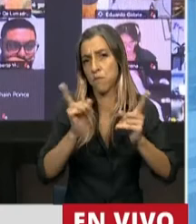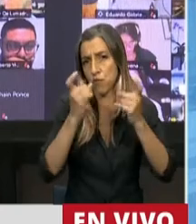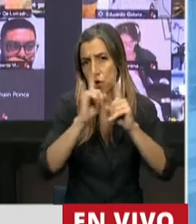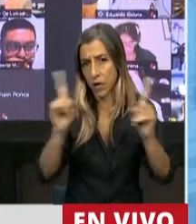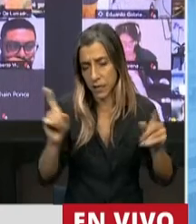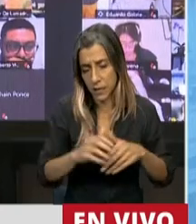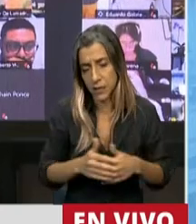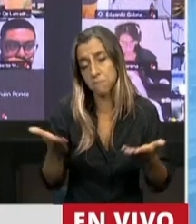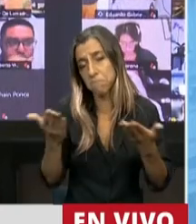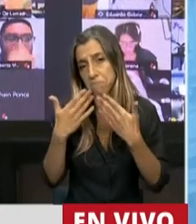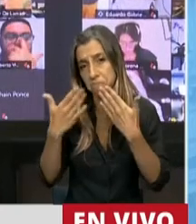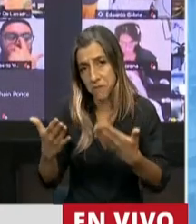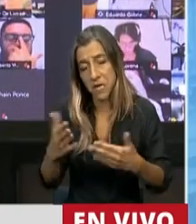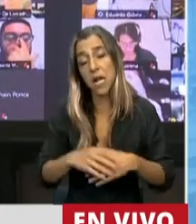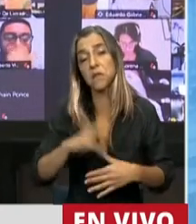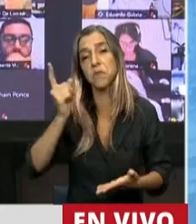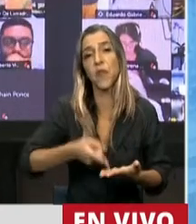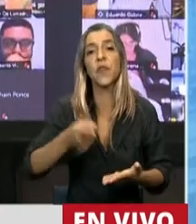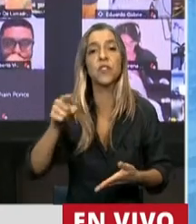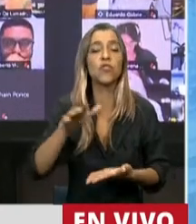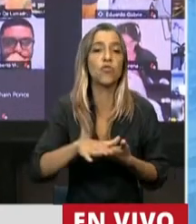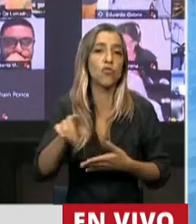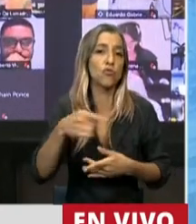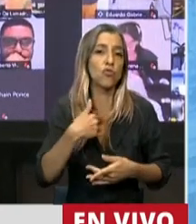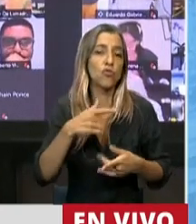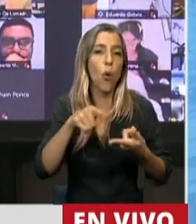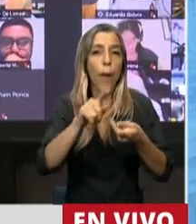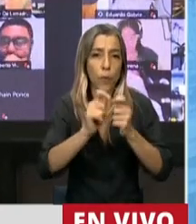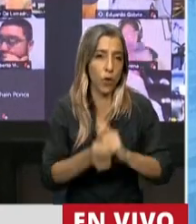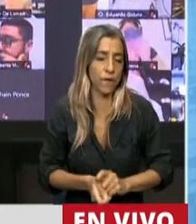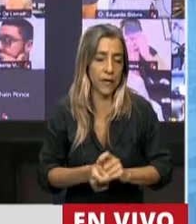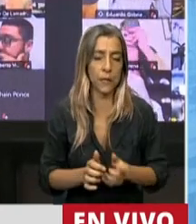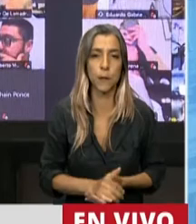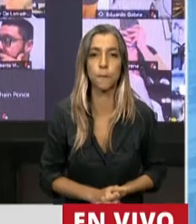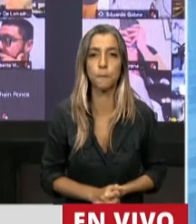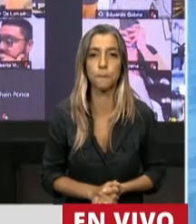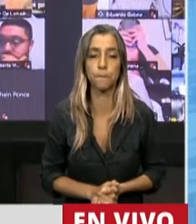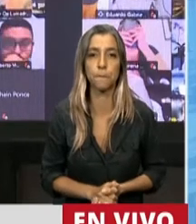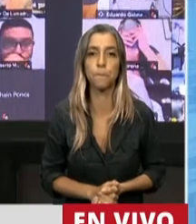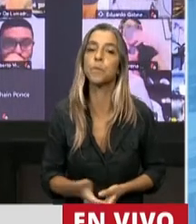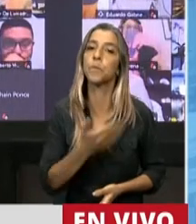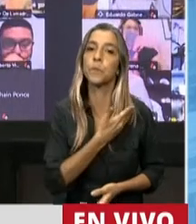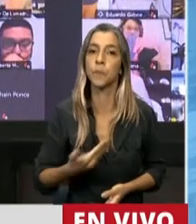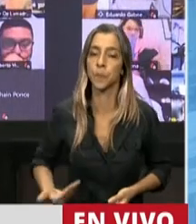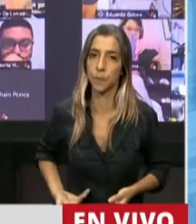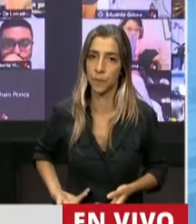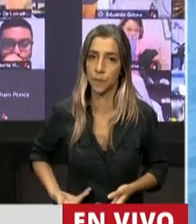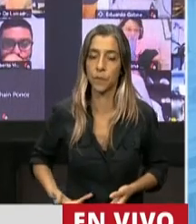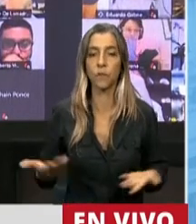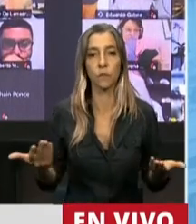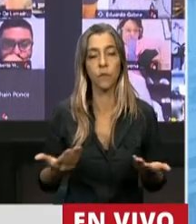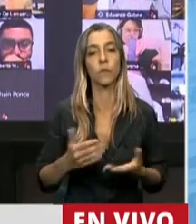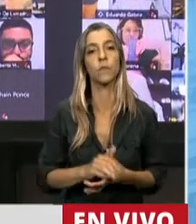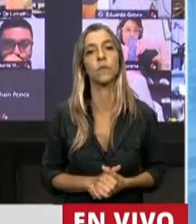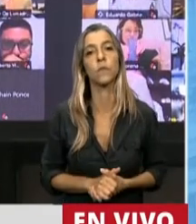digamos la decisión de hacer esta modificación señor presidente muchos